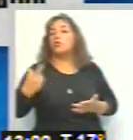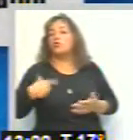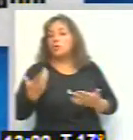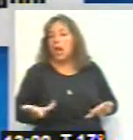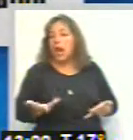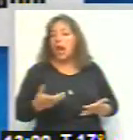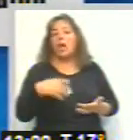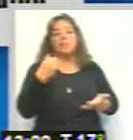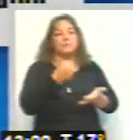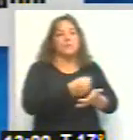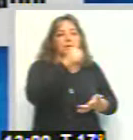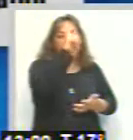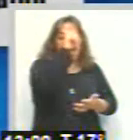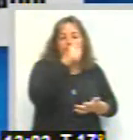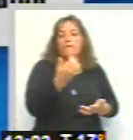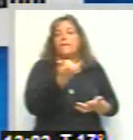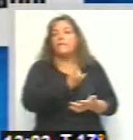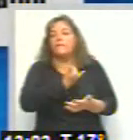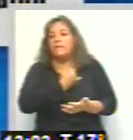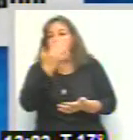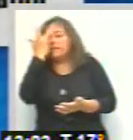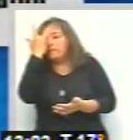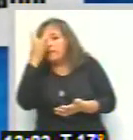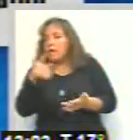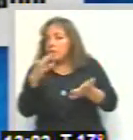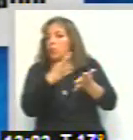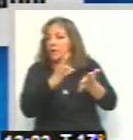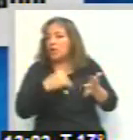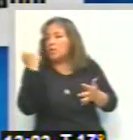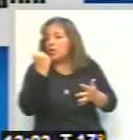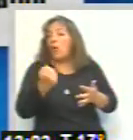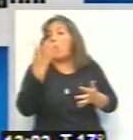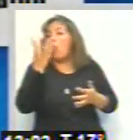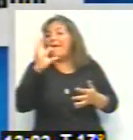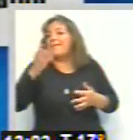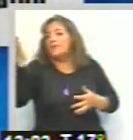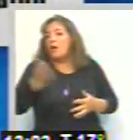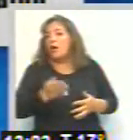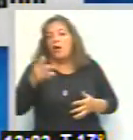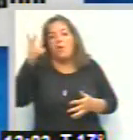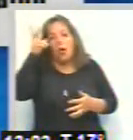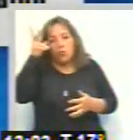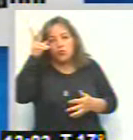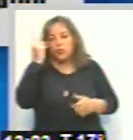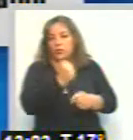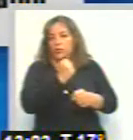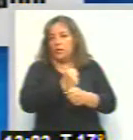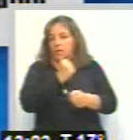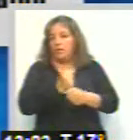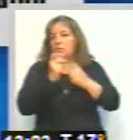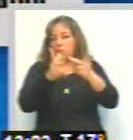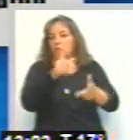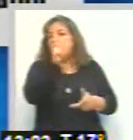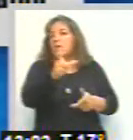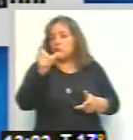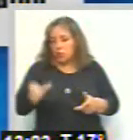prepagas. Estamos hablando de un dato importante, ¿no? El 40,8% de los trabajadores. O sea, estamos hablando de personas